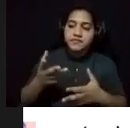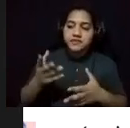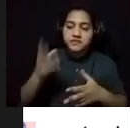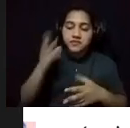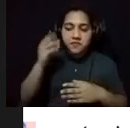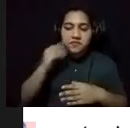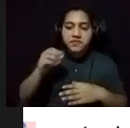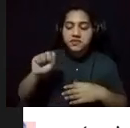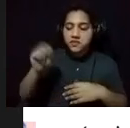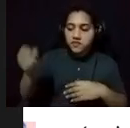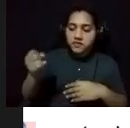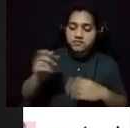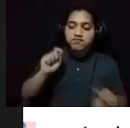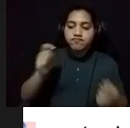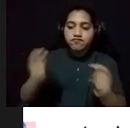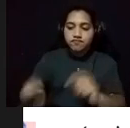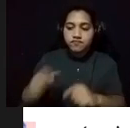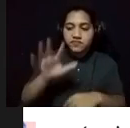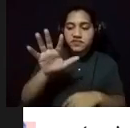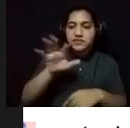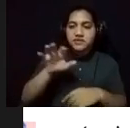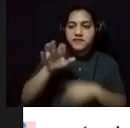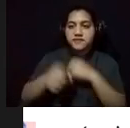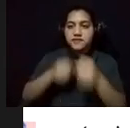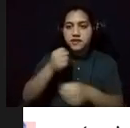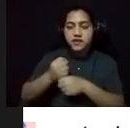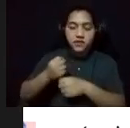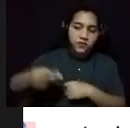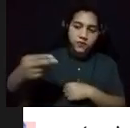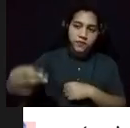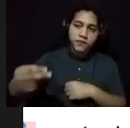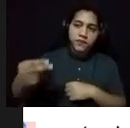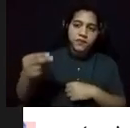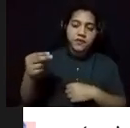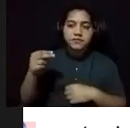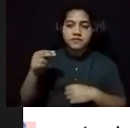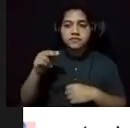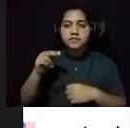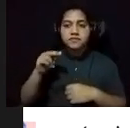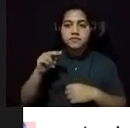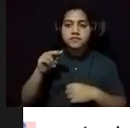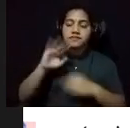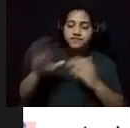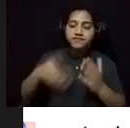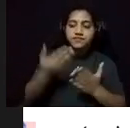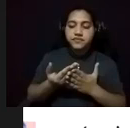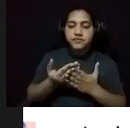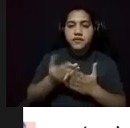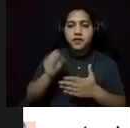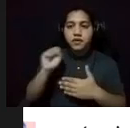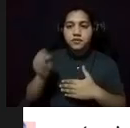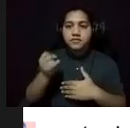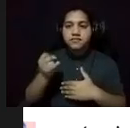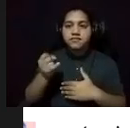a través de sus 500 años de historia. Desde su llegada a la urbe, este se convierte en su